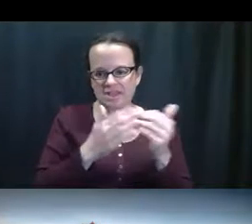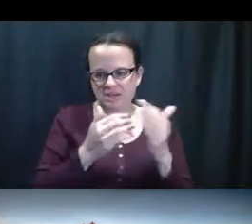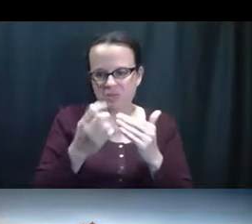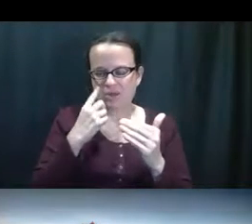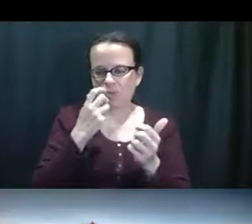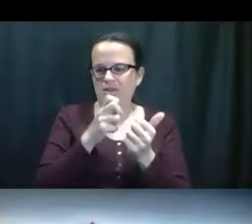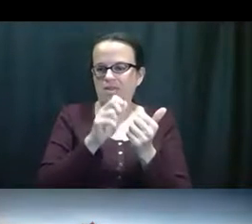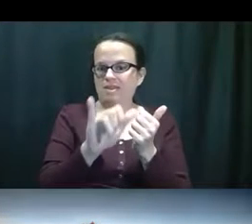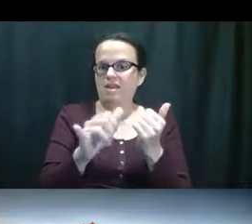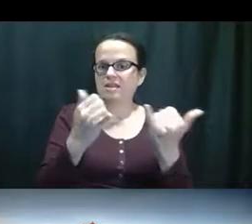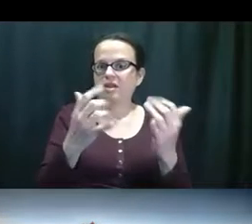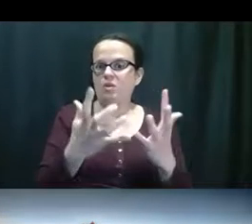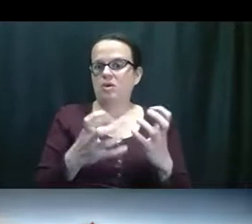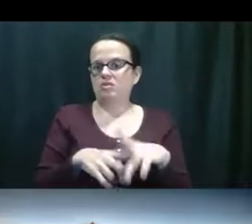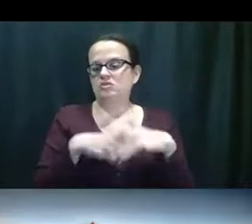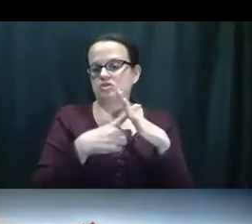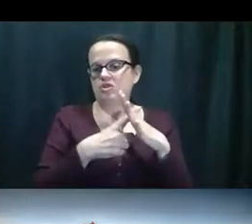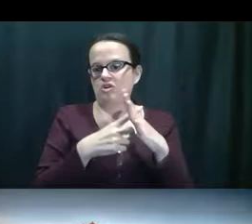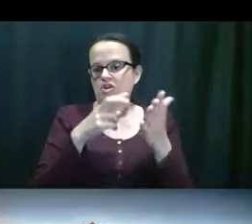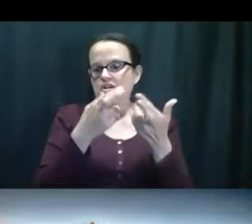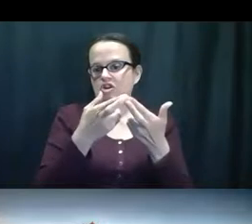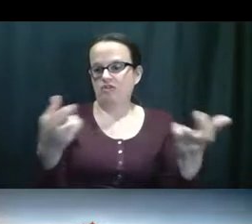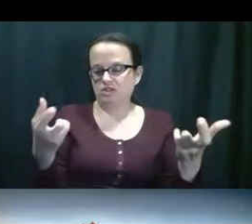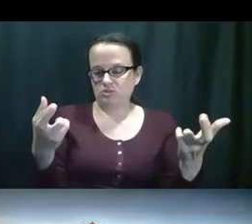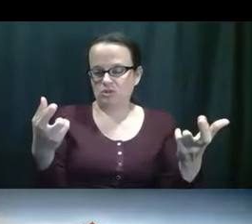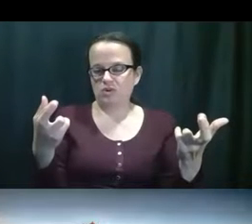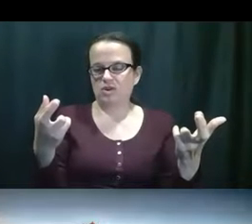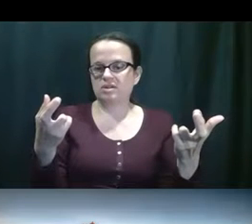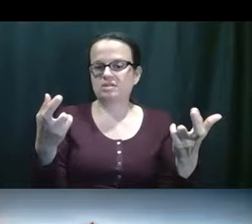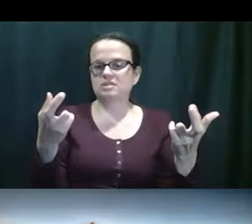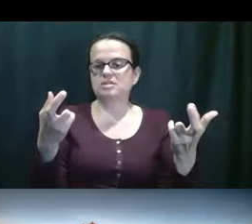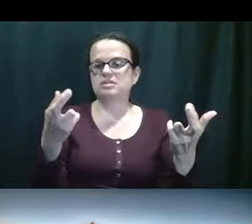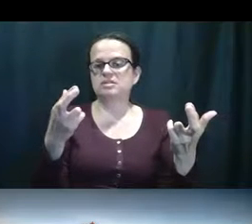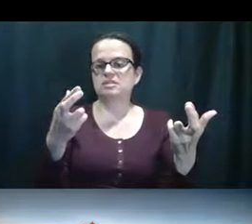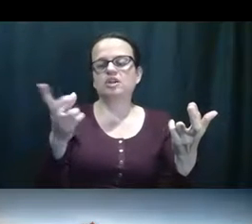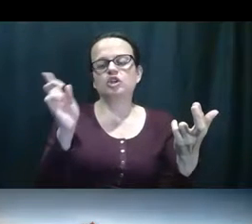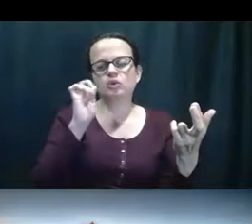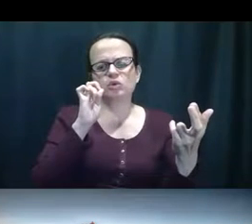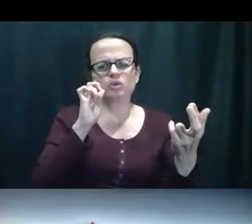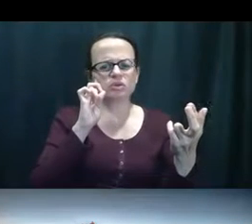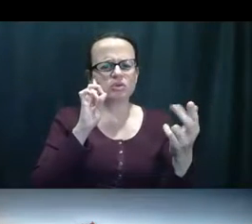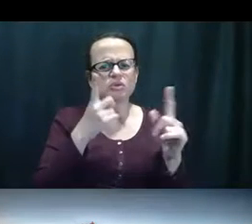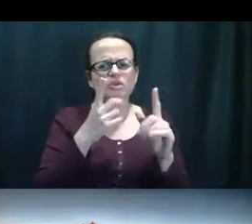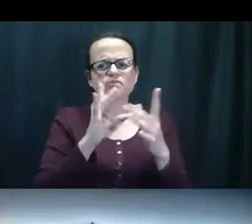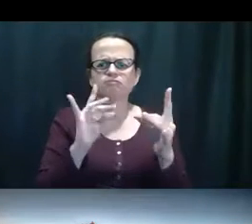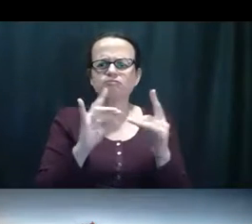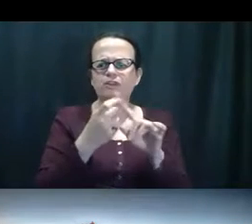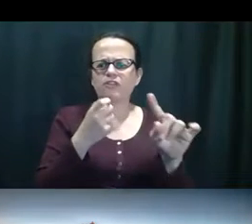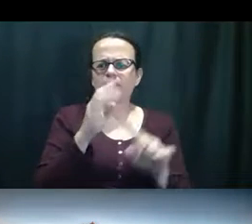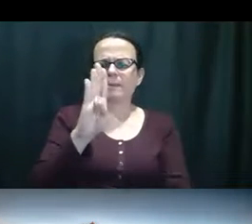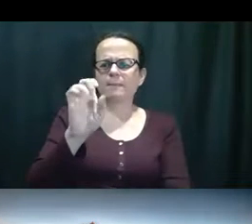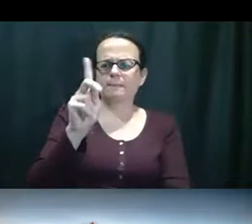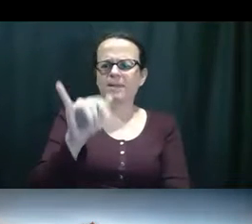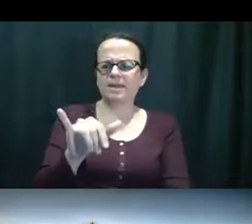por sea pronto. Así que con eso debe empezar sobre los recursos. Nosotros han escuchado